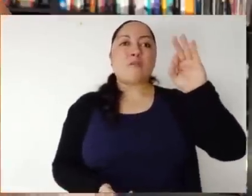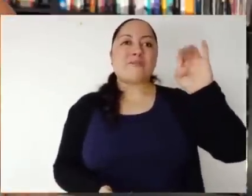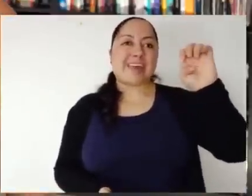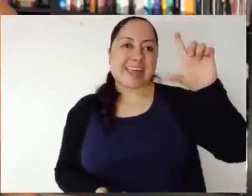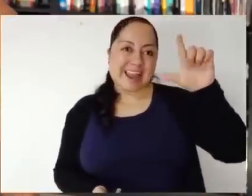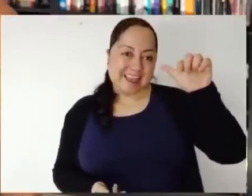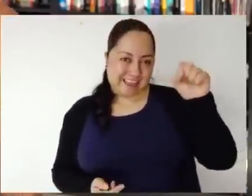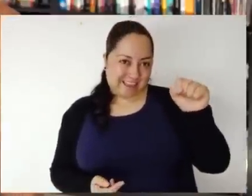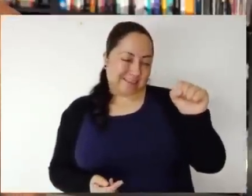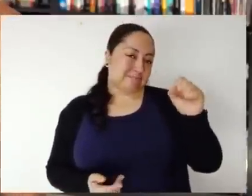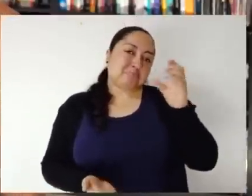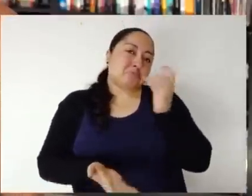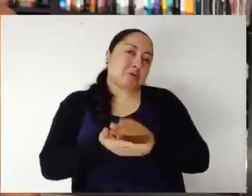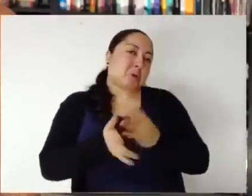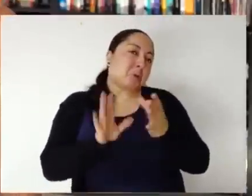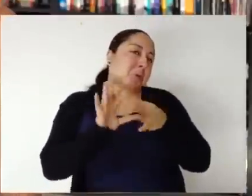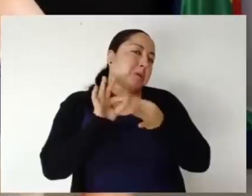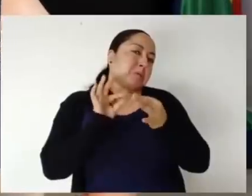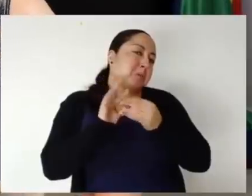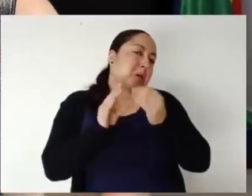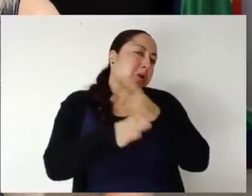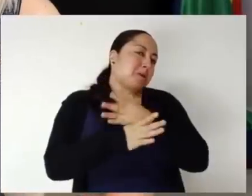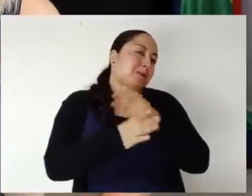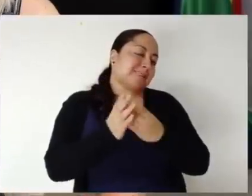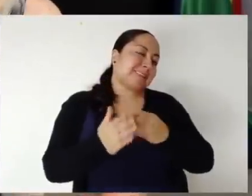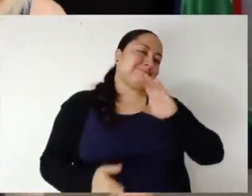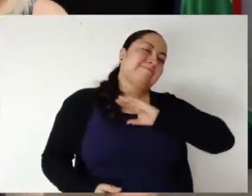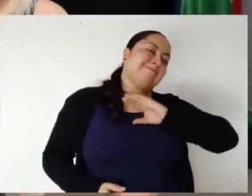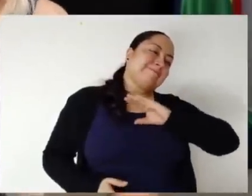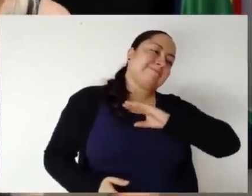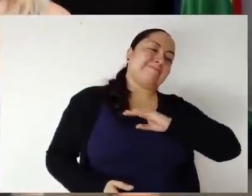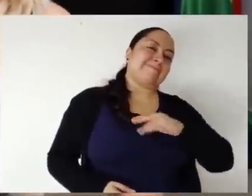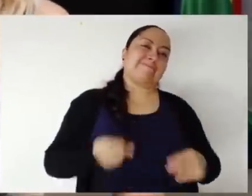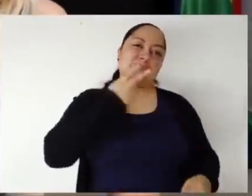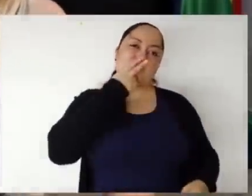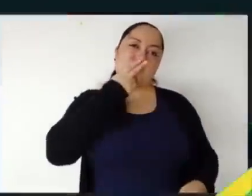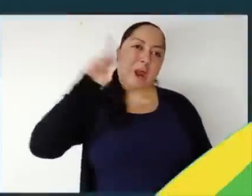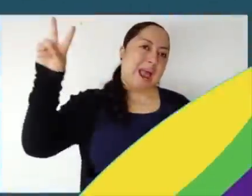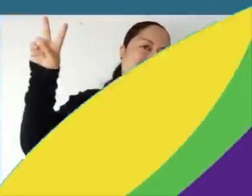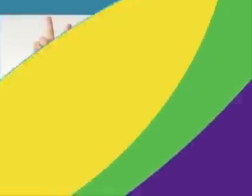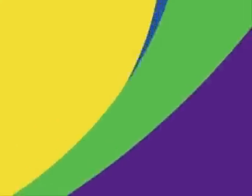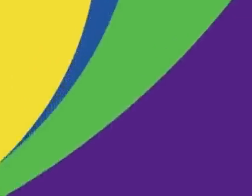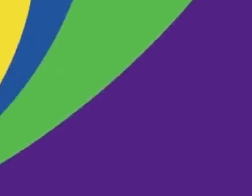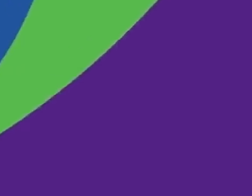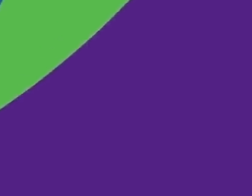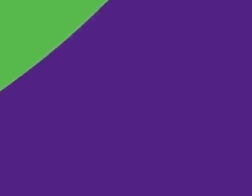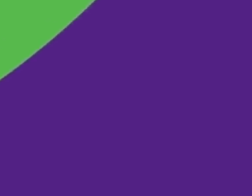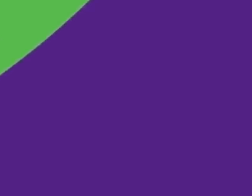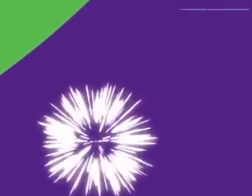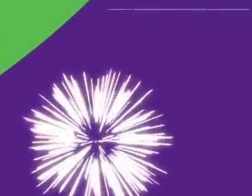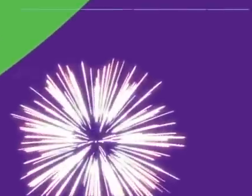No más algunos pensadores acerca de la vida de la gente de la G. Mucho cariño. Mua. Mua.